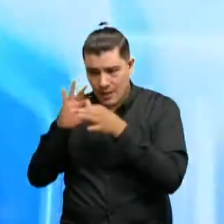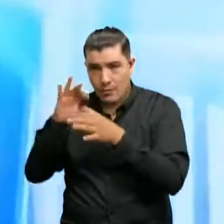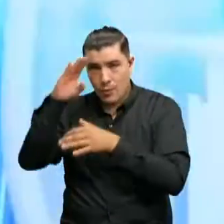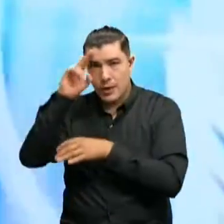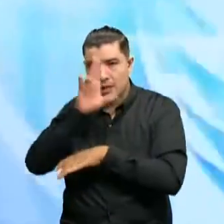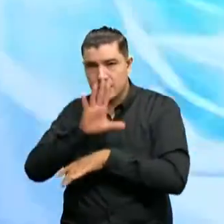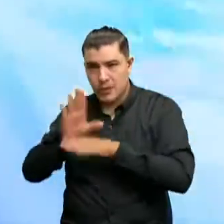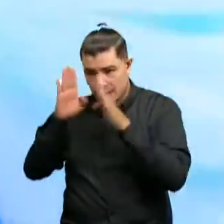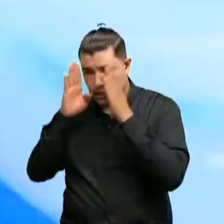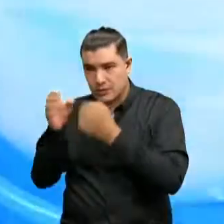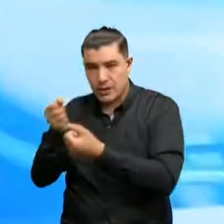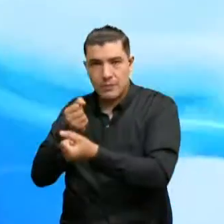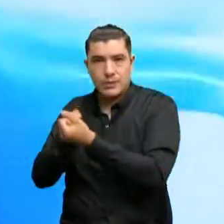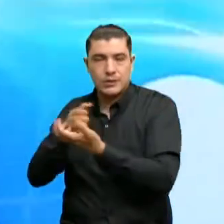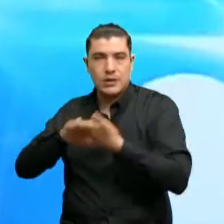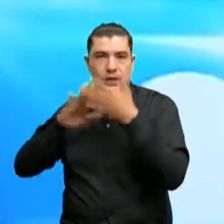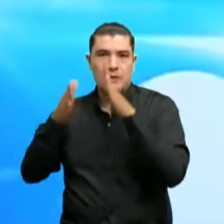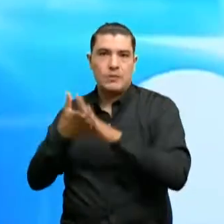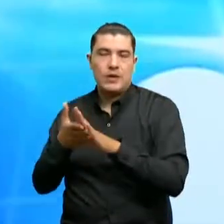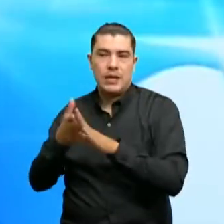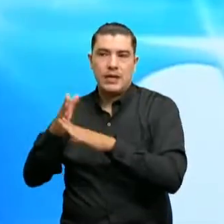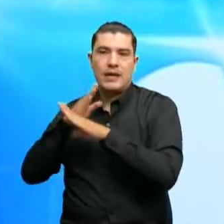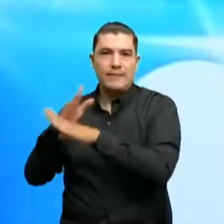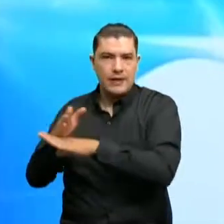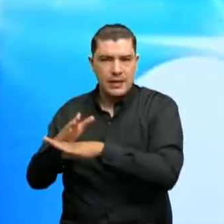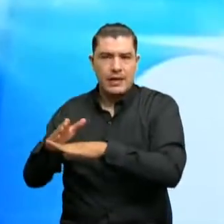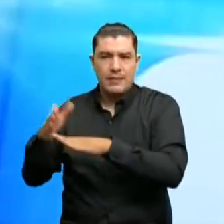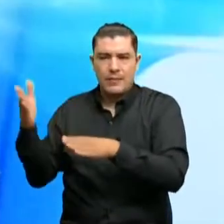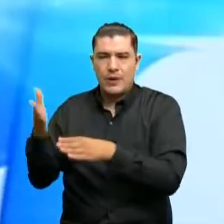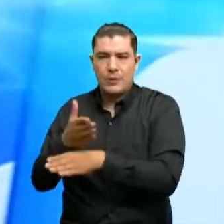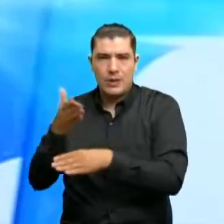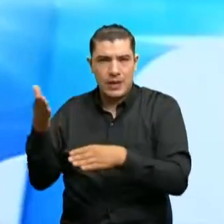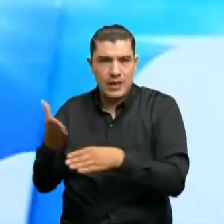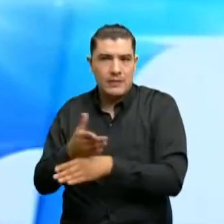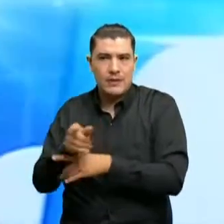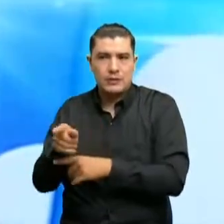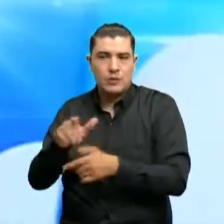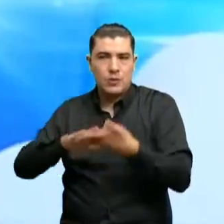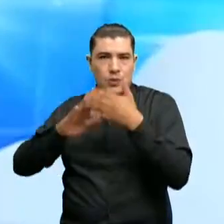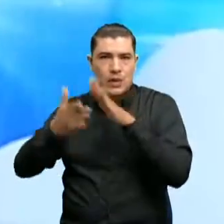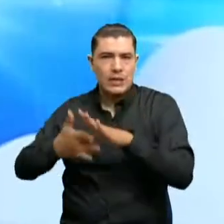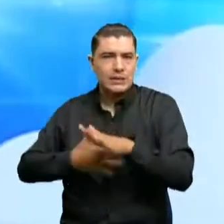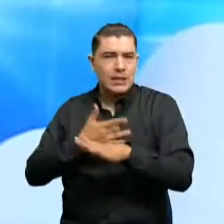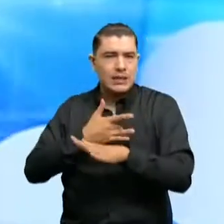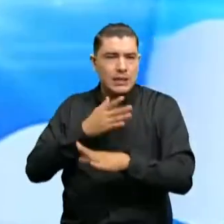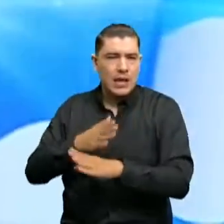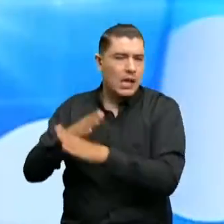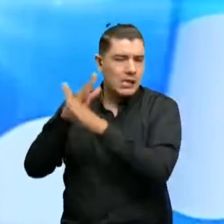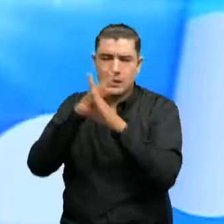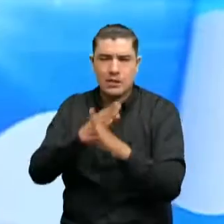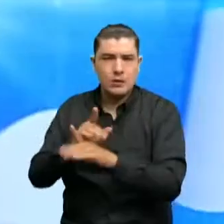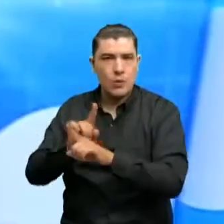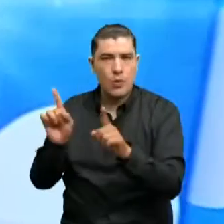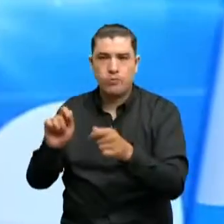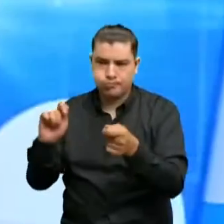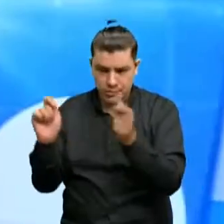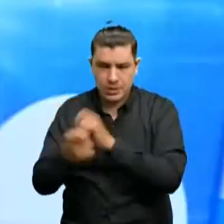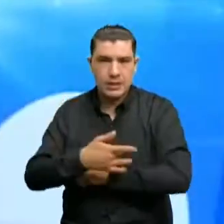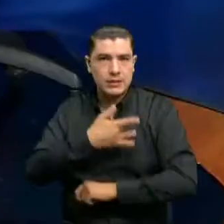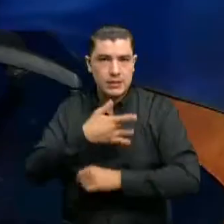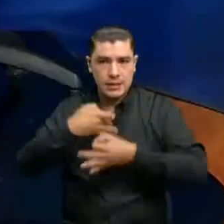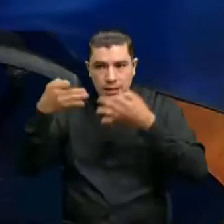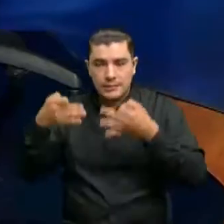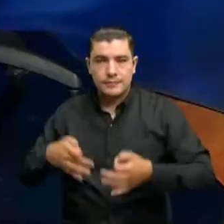manera que se puedan atacar esos focos de percepción y podamos mejorar la sensación que tienen los cucuteños de vivir en una ciudad